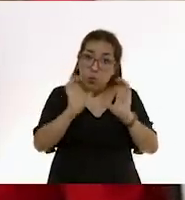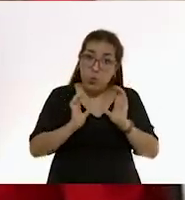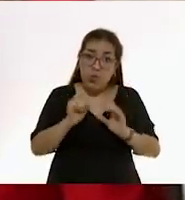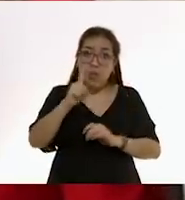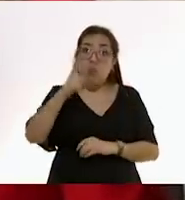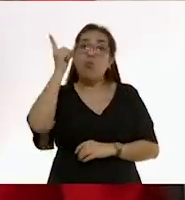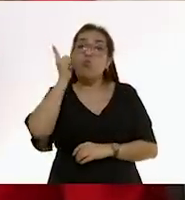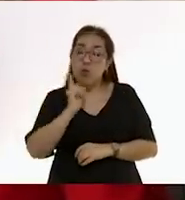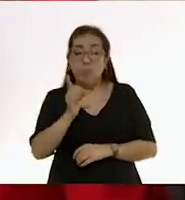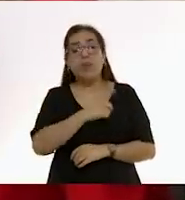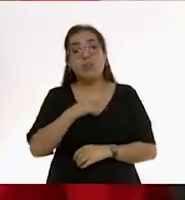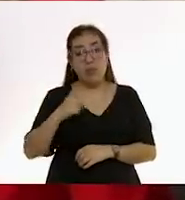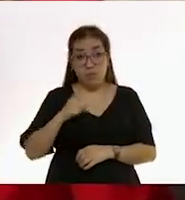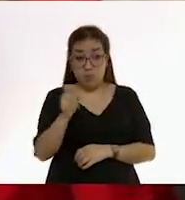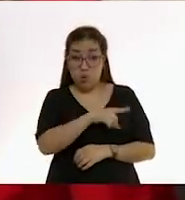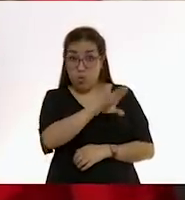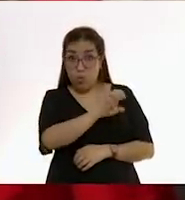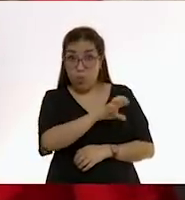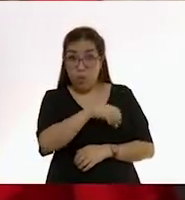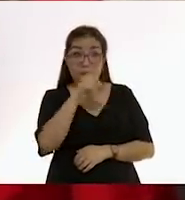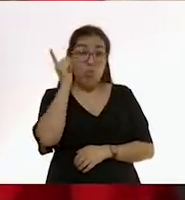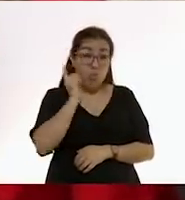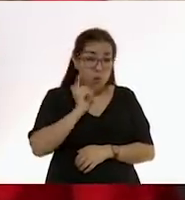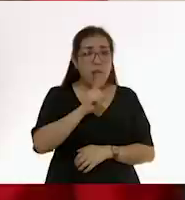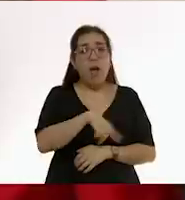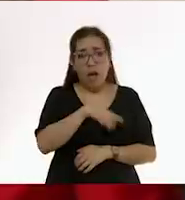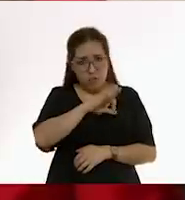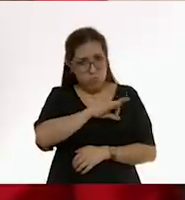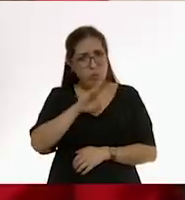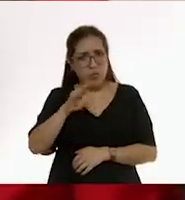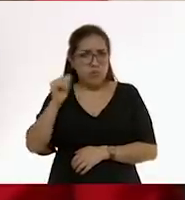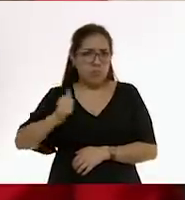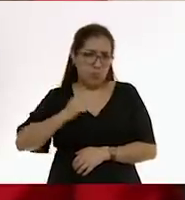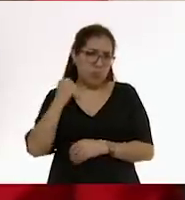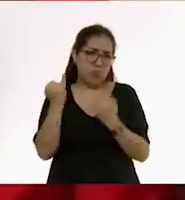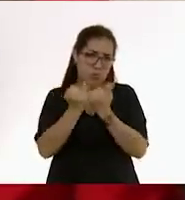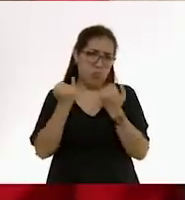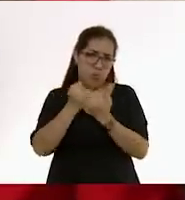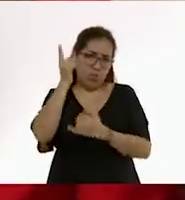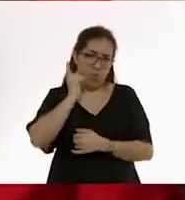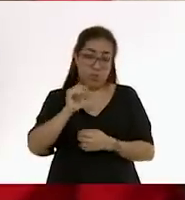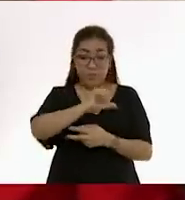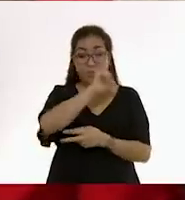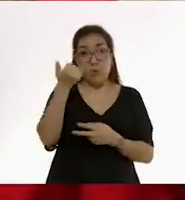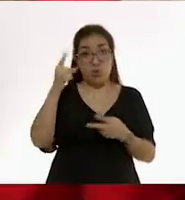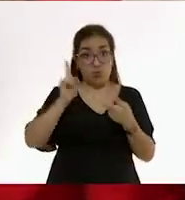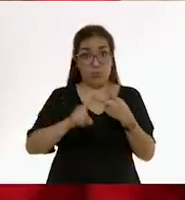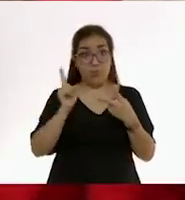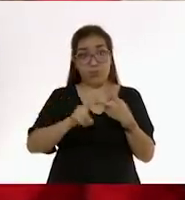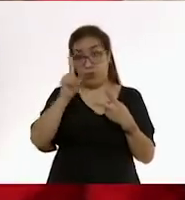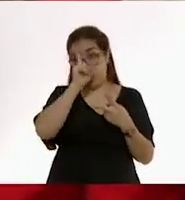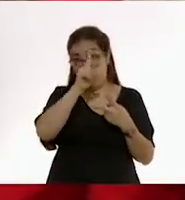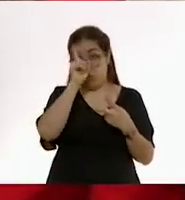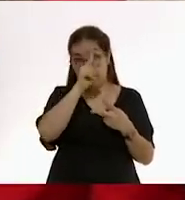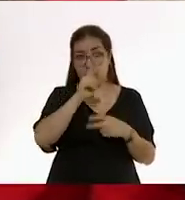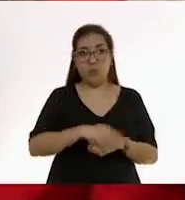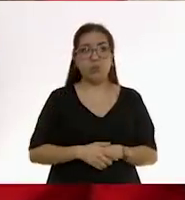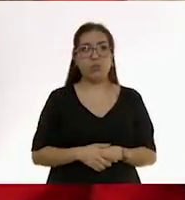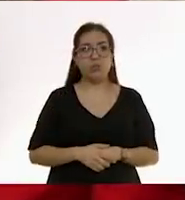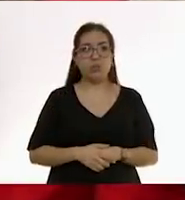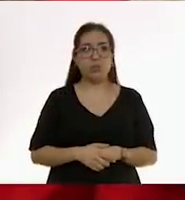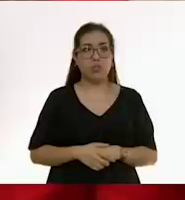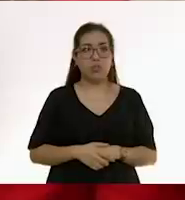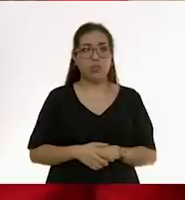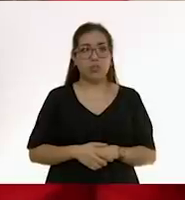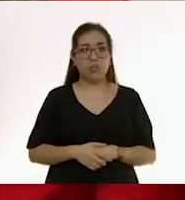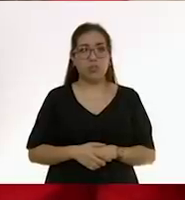trata de hacer siestas cuando el bebé duerme, pide ayuda. La segunda recomendación muy importante, cuida qué le dices a cada quien.